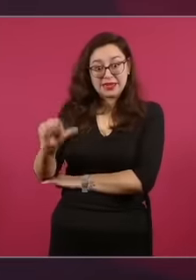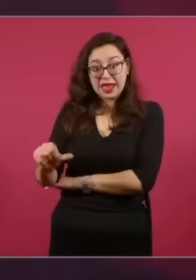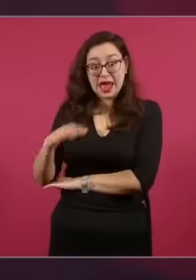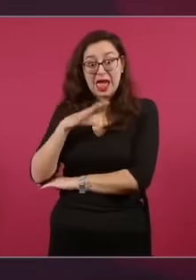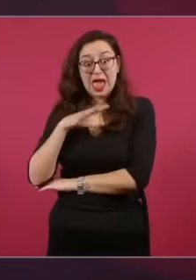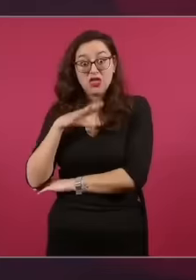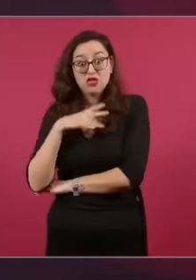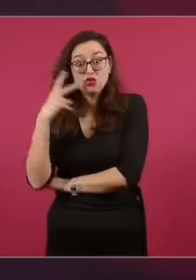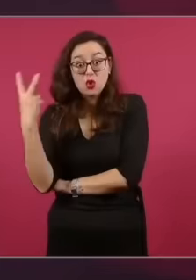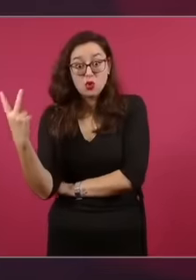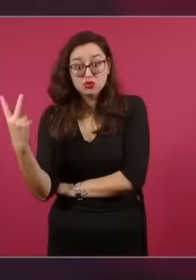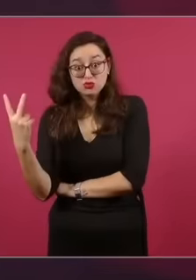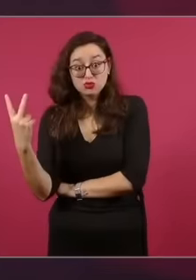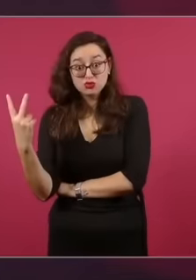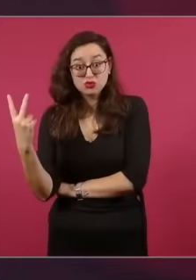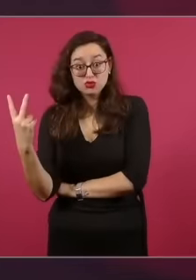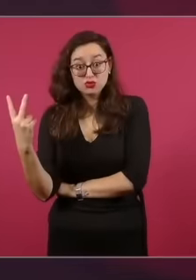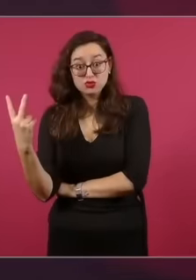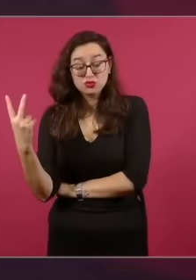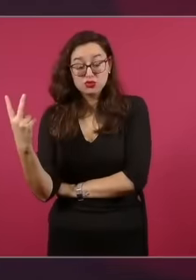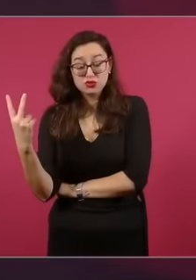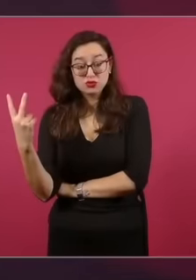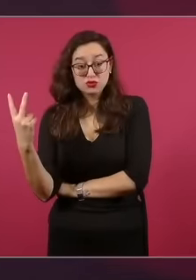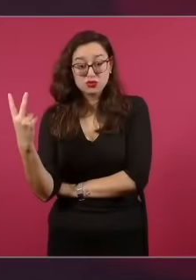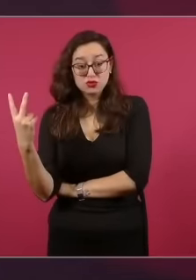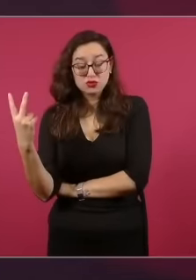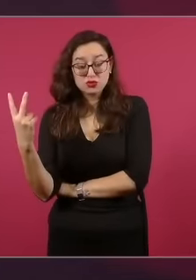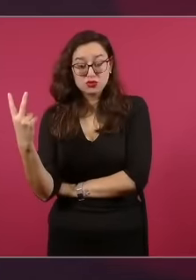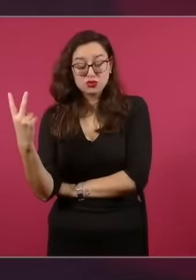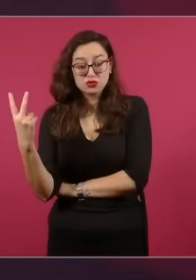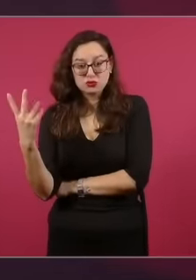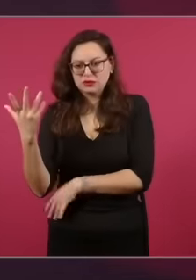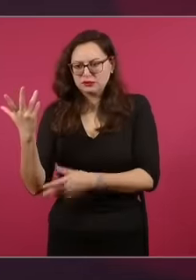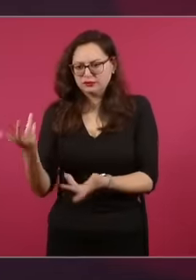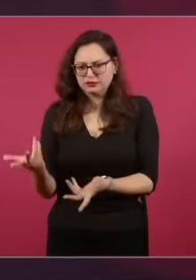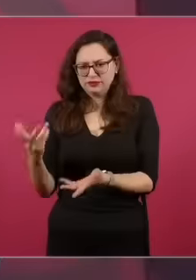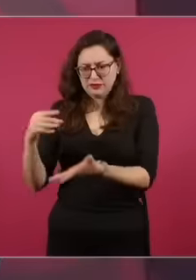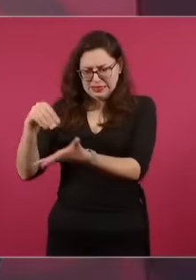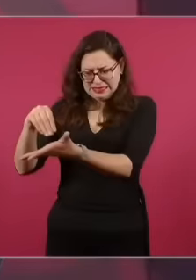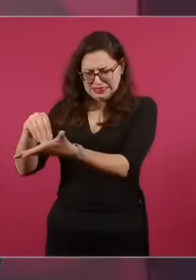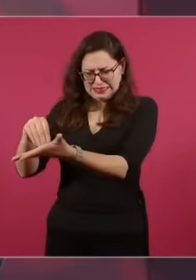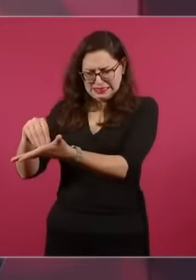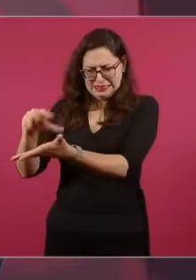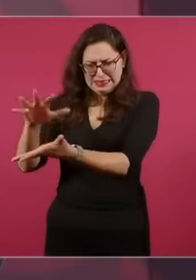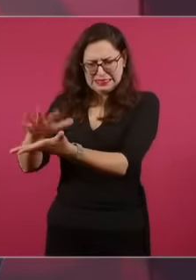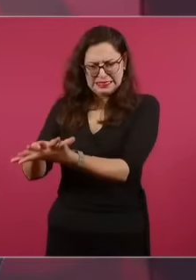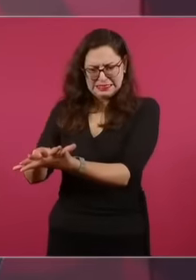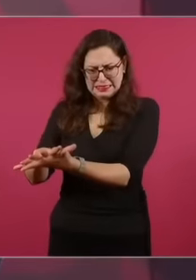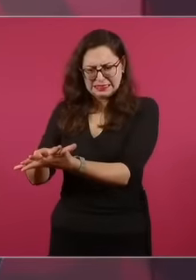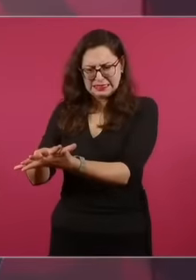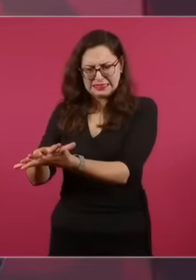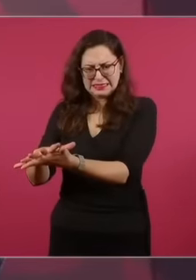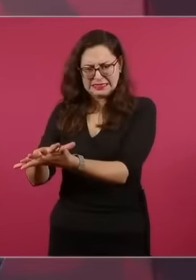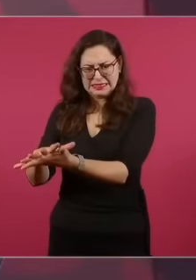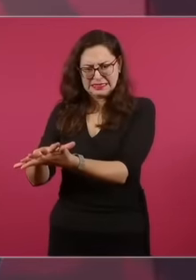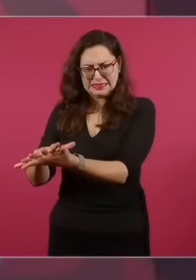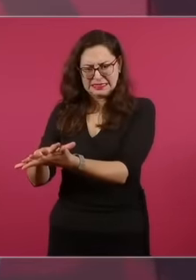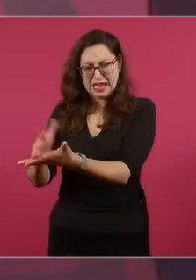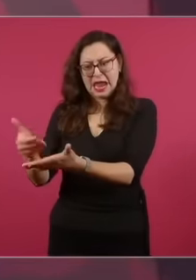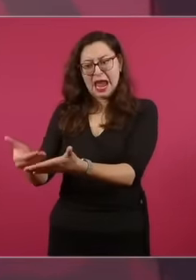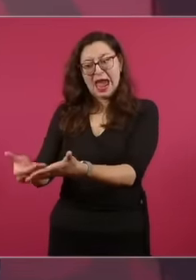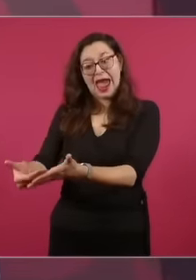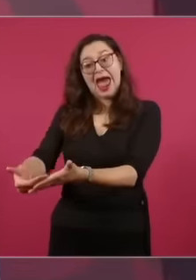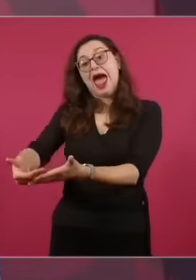para llegar a la jurisprudencia si no estoy